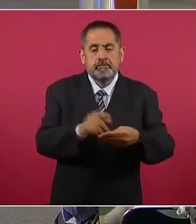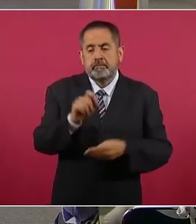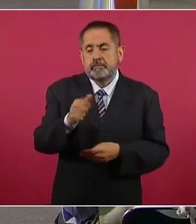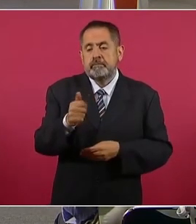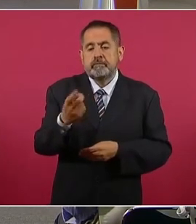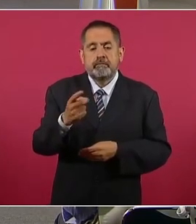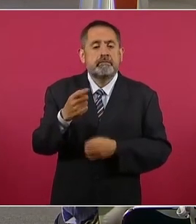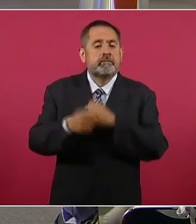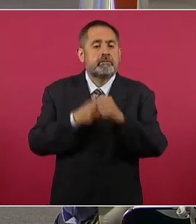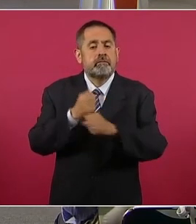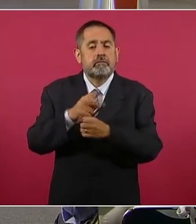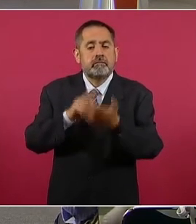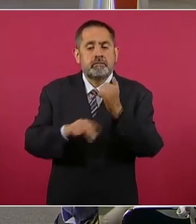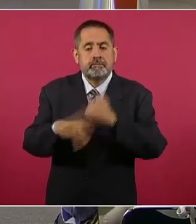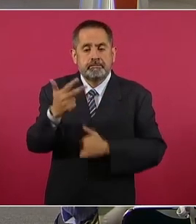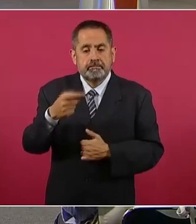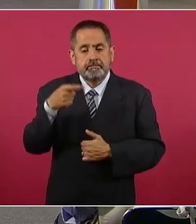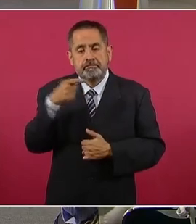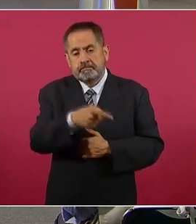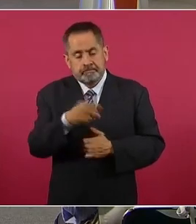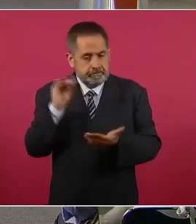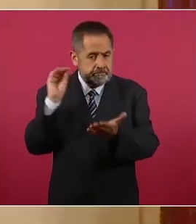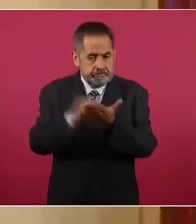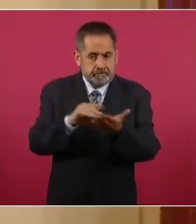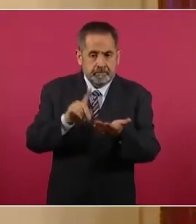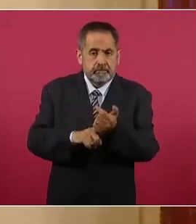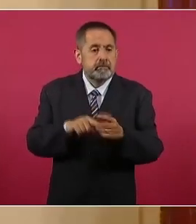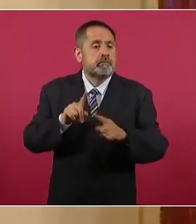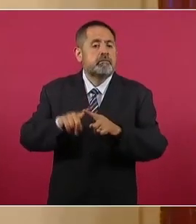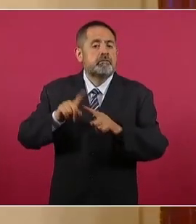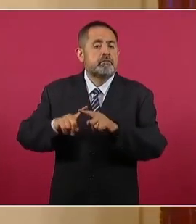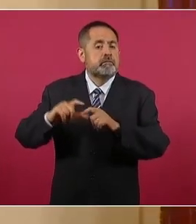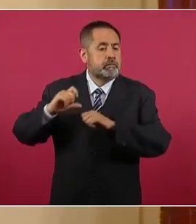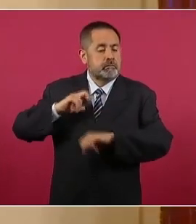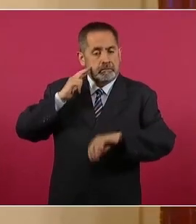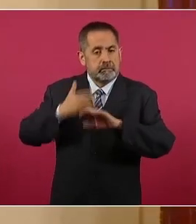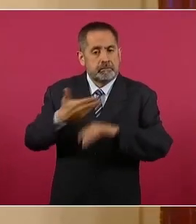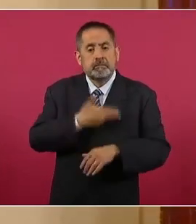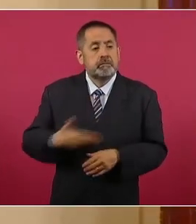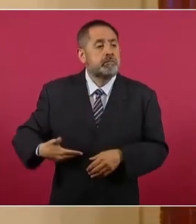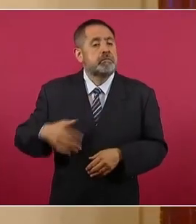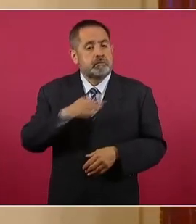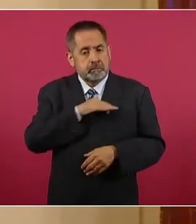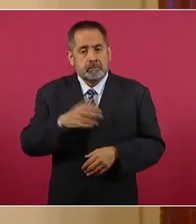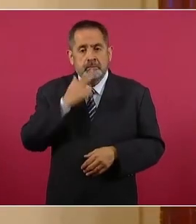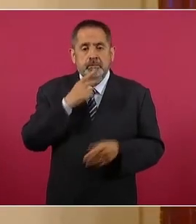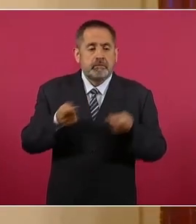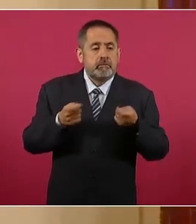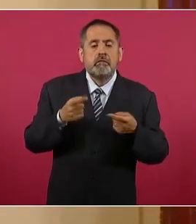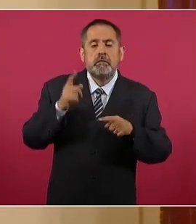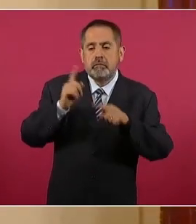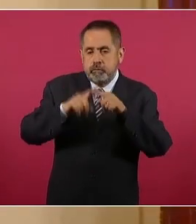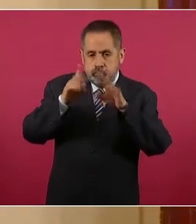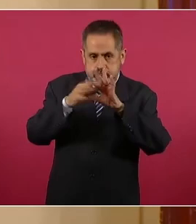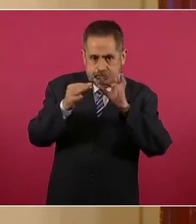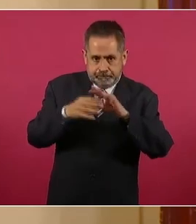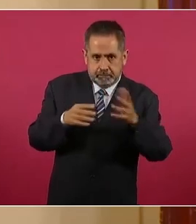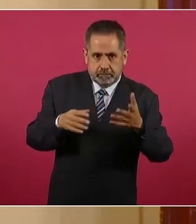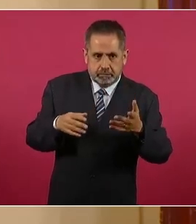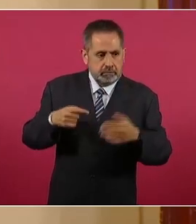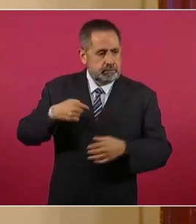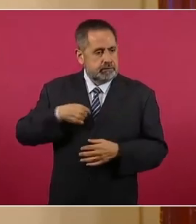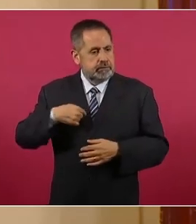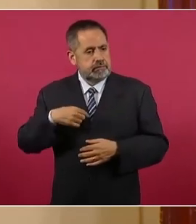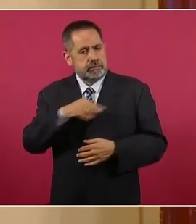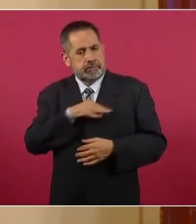diciembre de 2013, en ellos se estableció que el Ejecutivo tenía facultades para ejercer en la práctica un poder